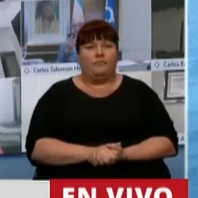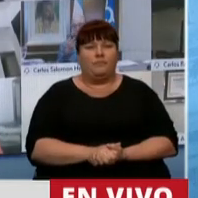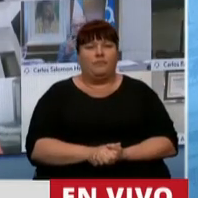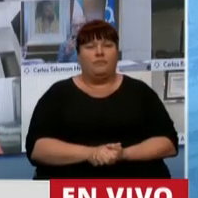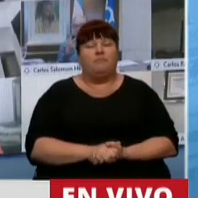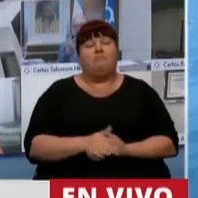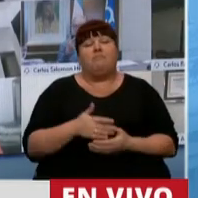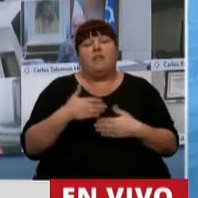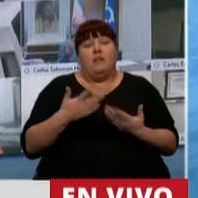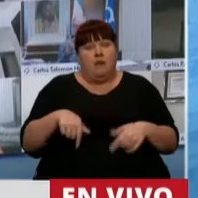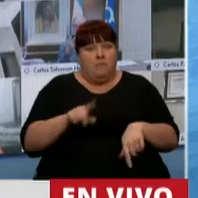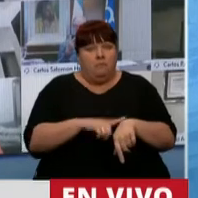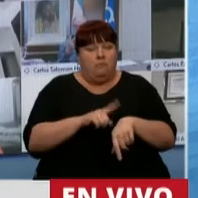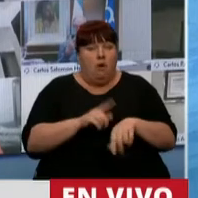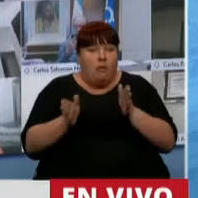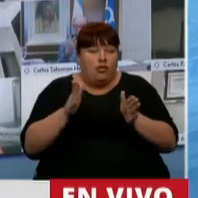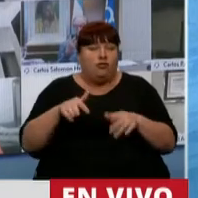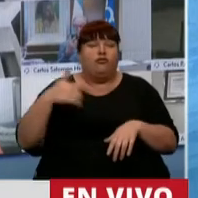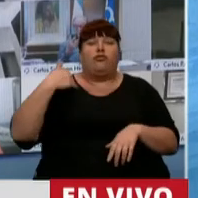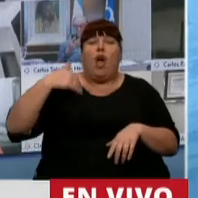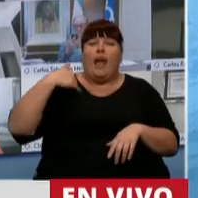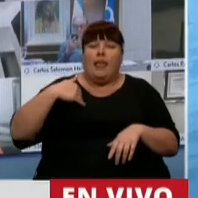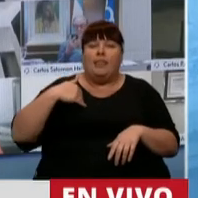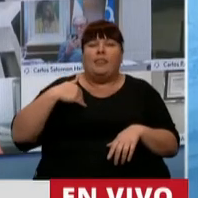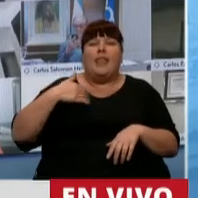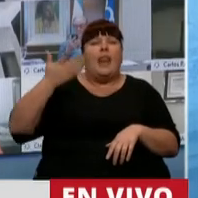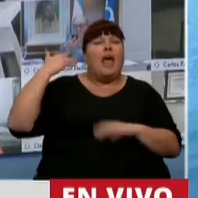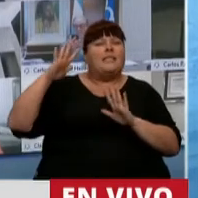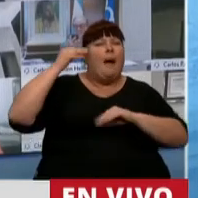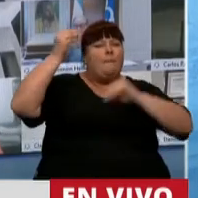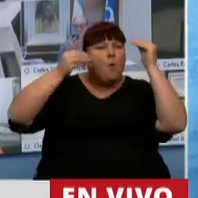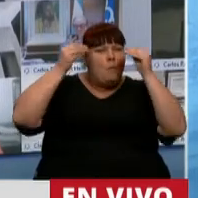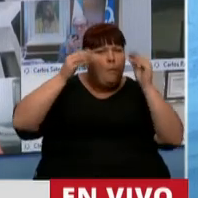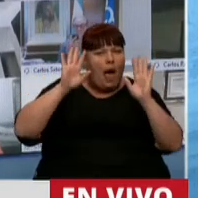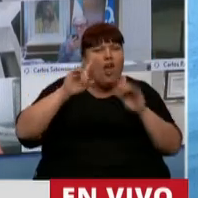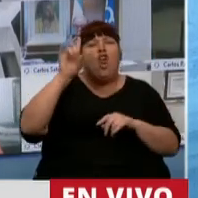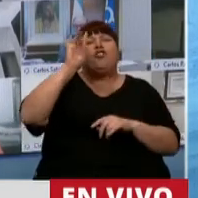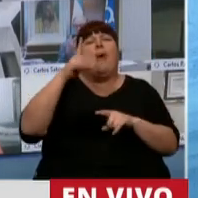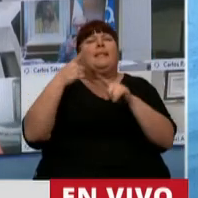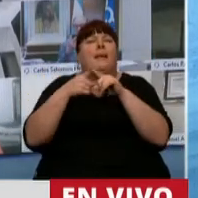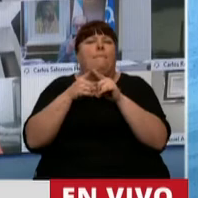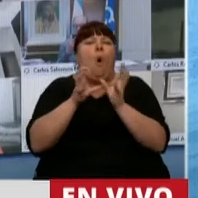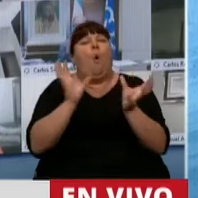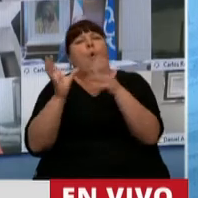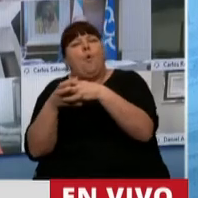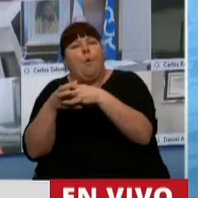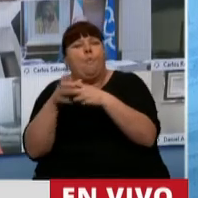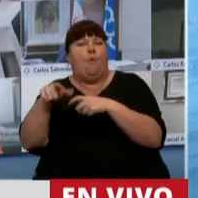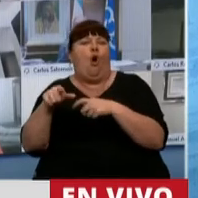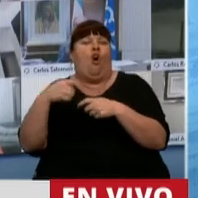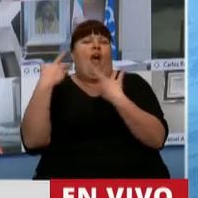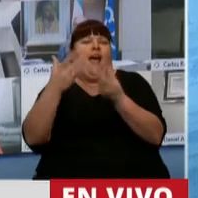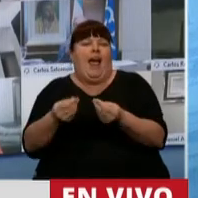Mientras tanto, la Argentina estuvo preocupada no solo por un lado del mostrador, que eran los